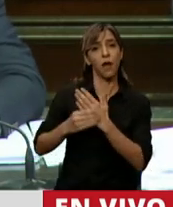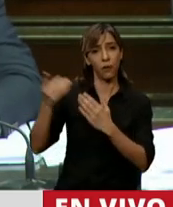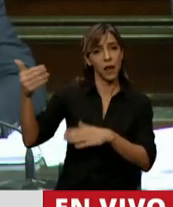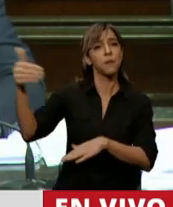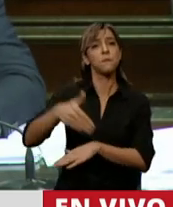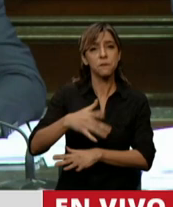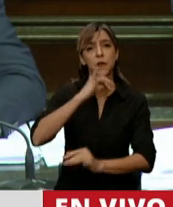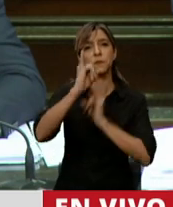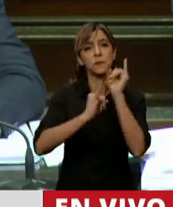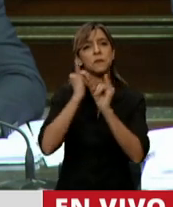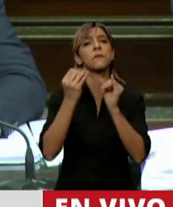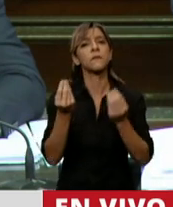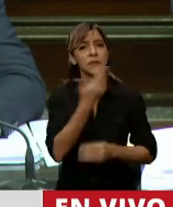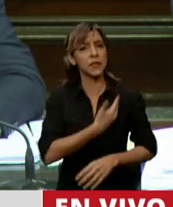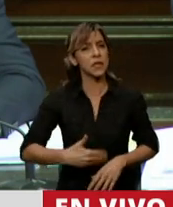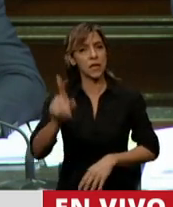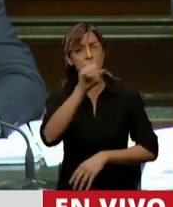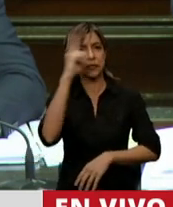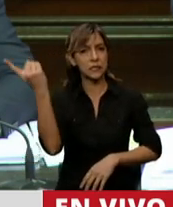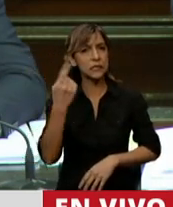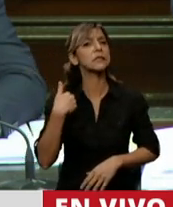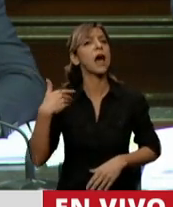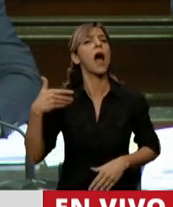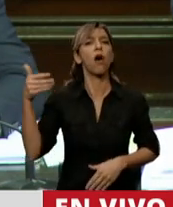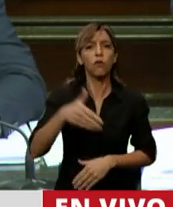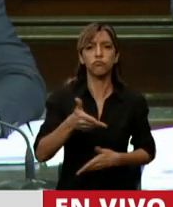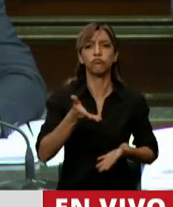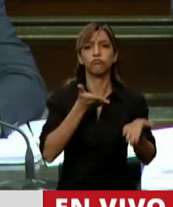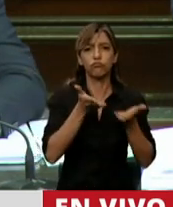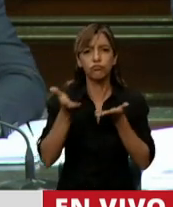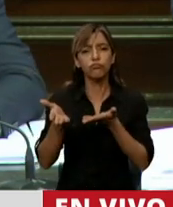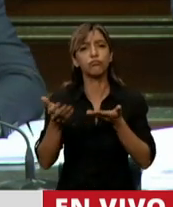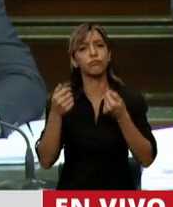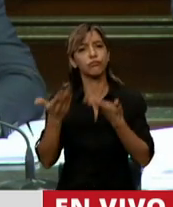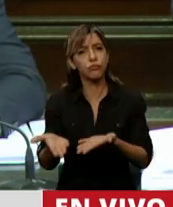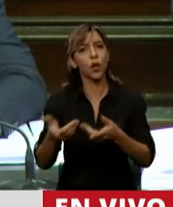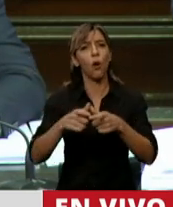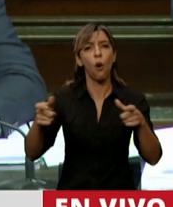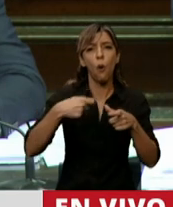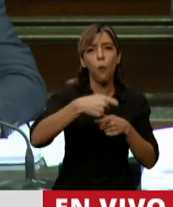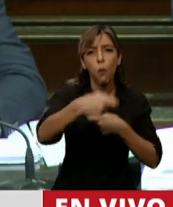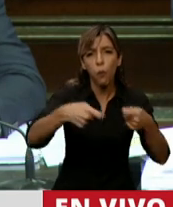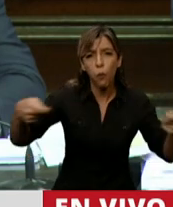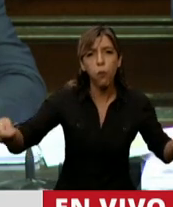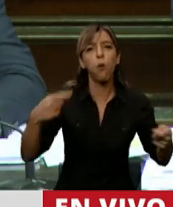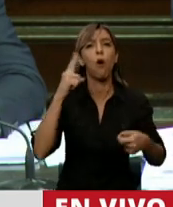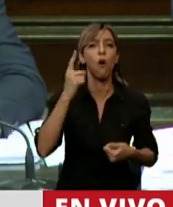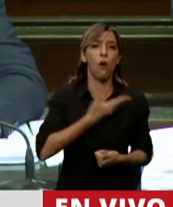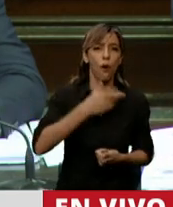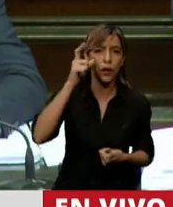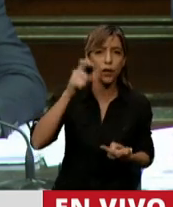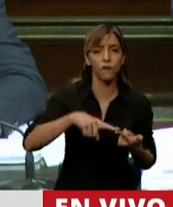un gobierno presente, con los bonos a los jubilados, con el IFE, con los ATP,